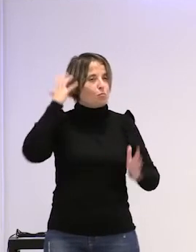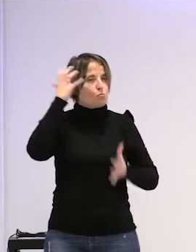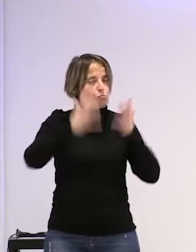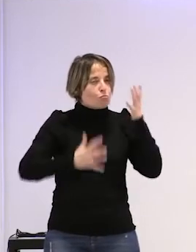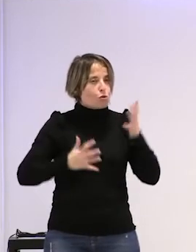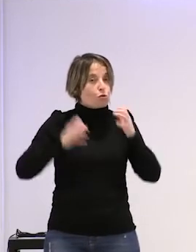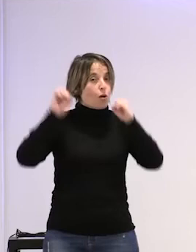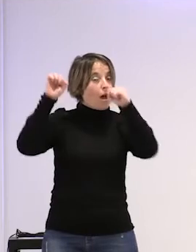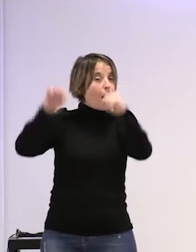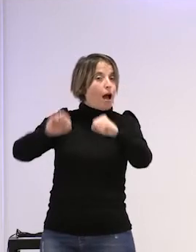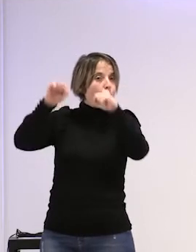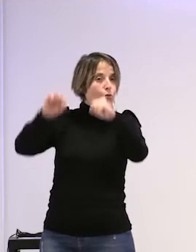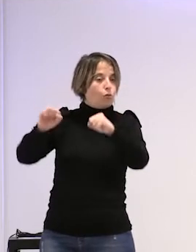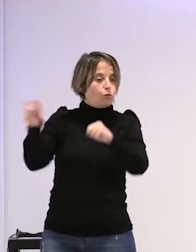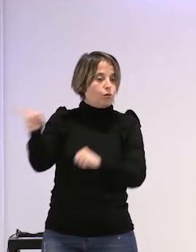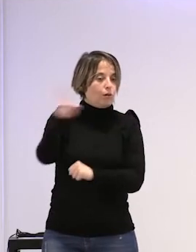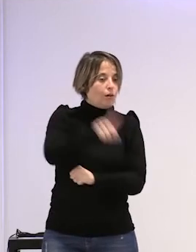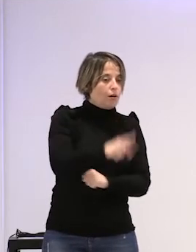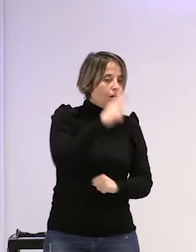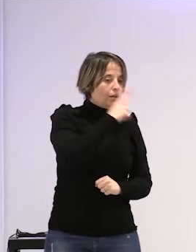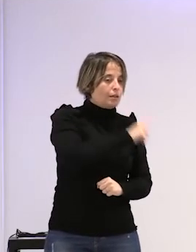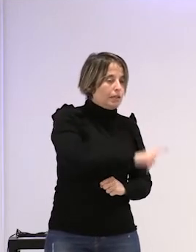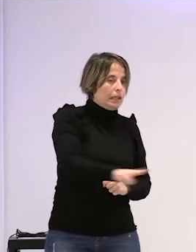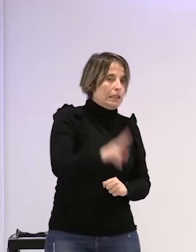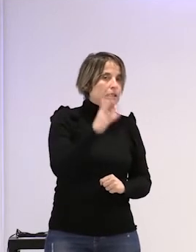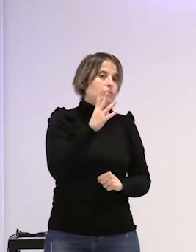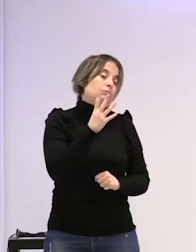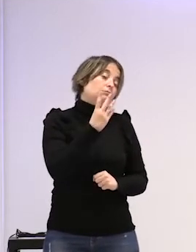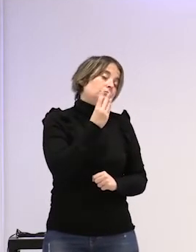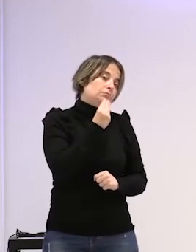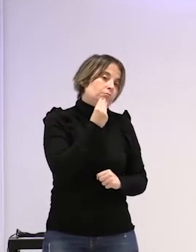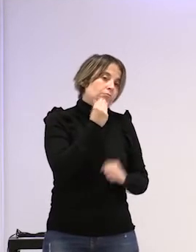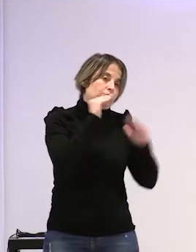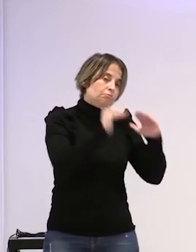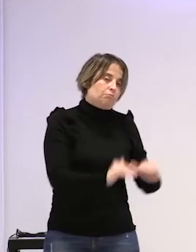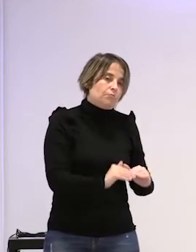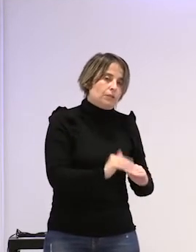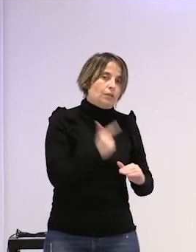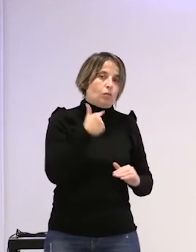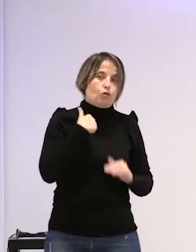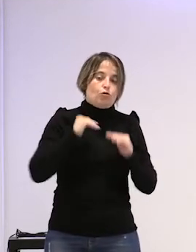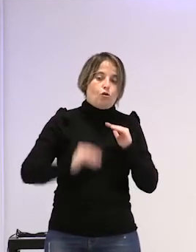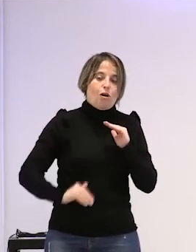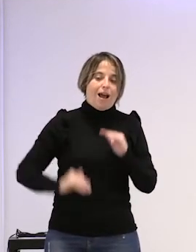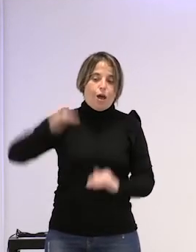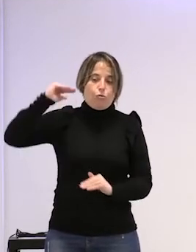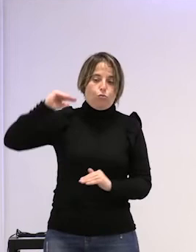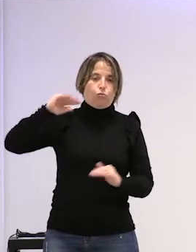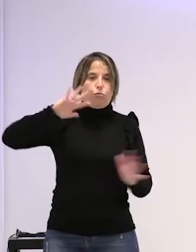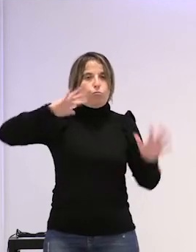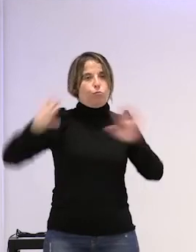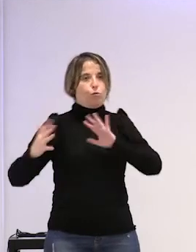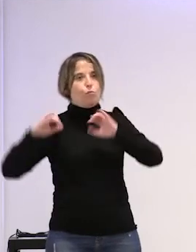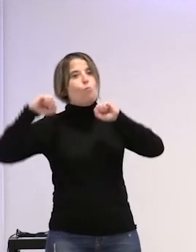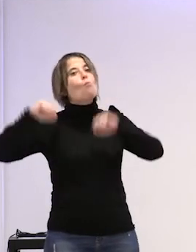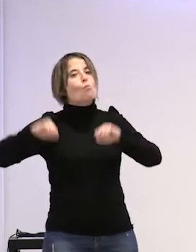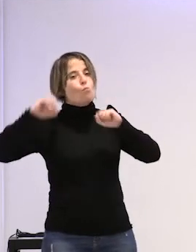el monstruo adulto hacia la persona menor de edad y la persona menor de edad cuando es adulta todavía se vuelve monstruo